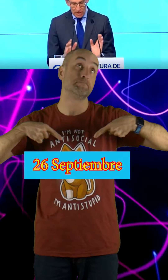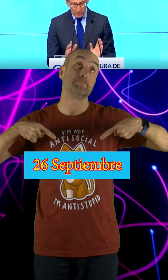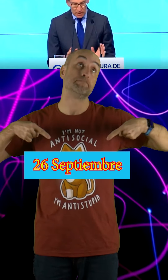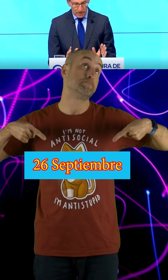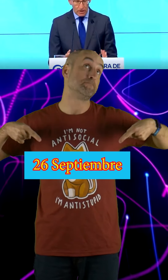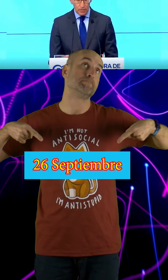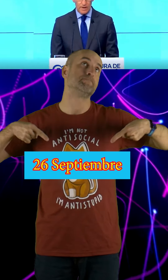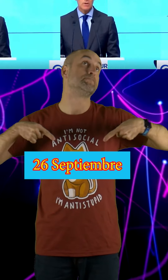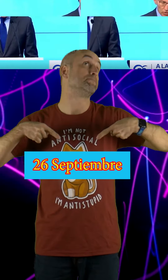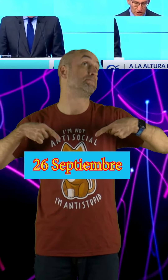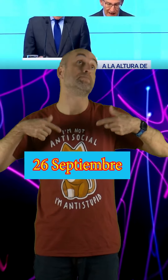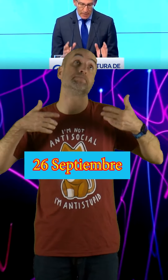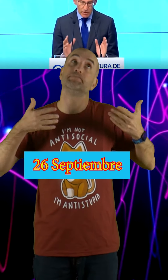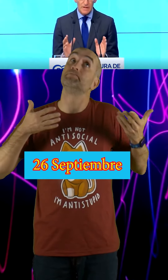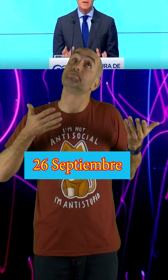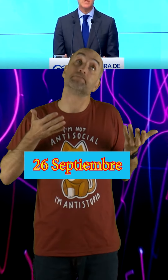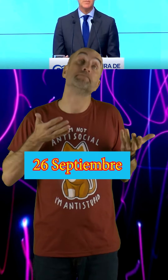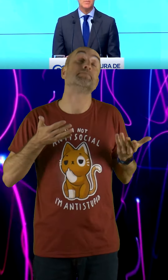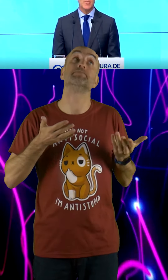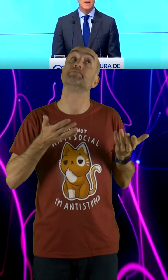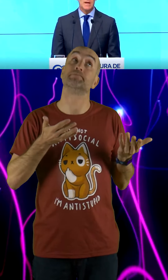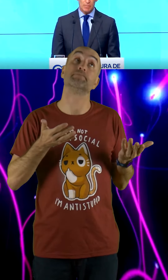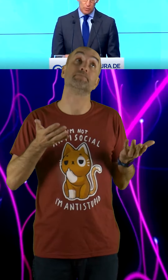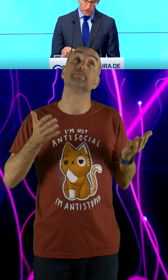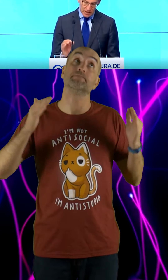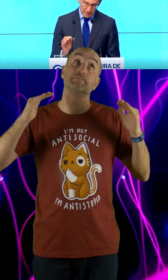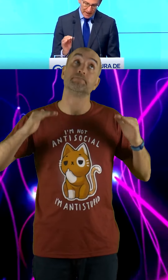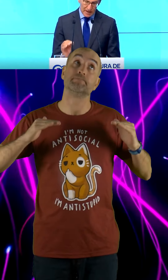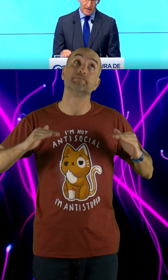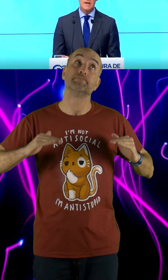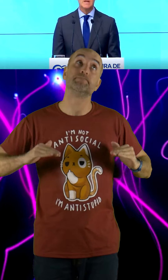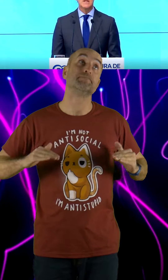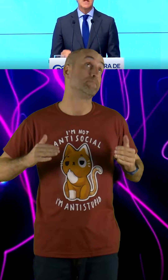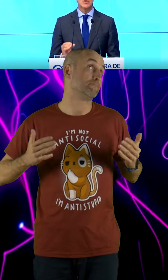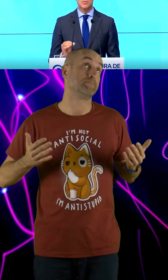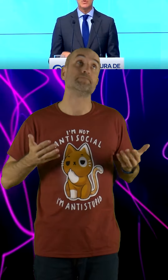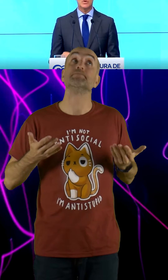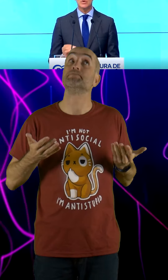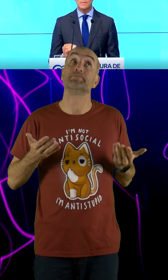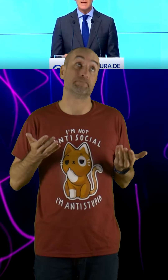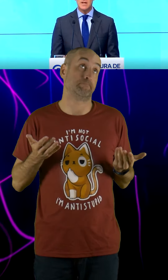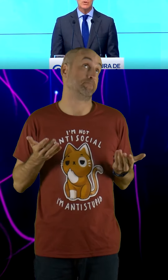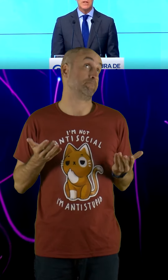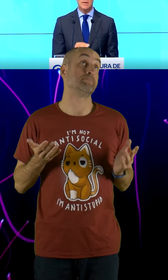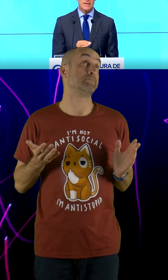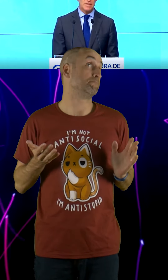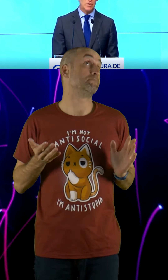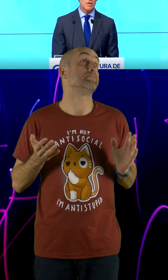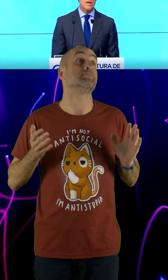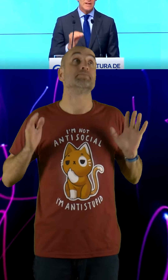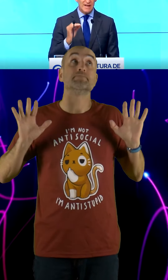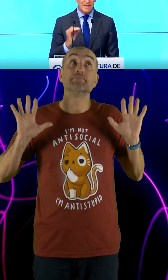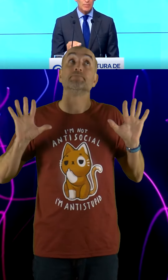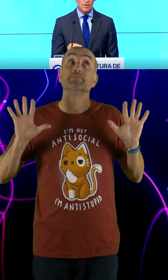Vamos a pedir al Gobierno, al menos acepte la propuesta de rebajar el IVA de los productos básicos de alimentación